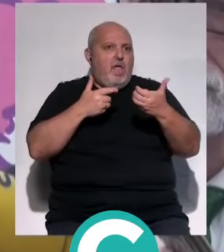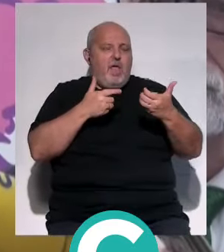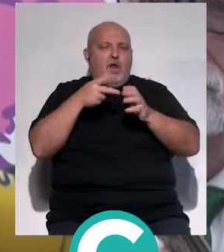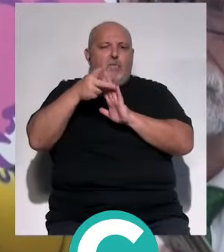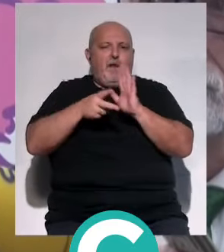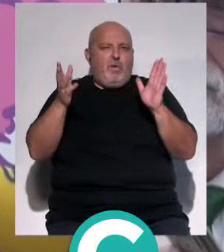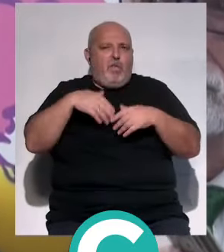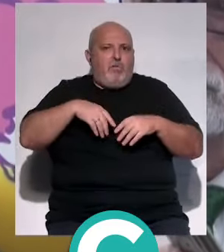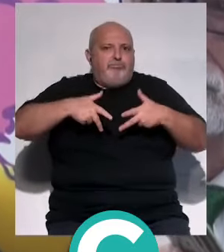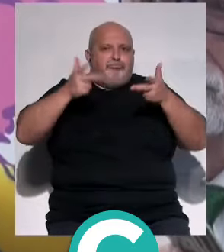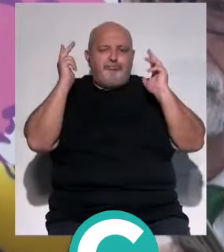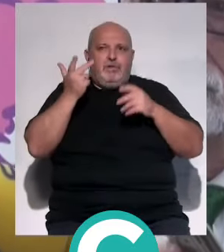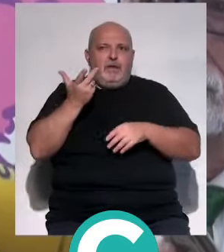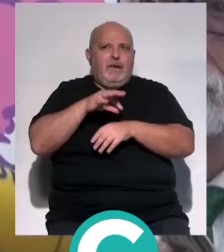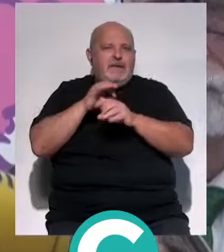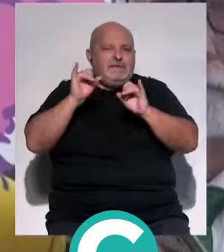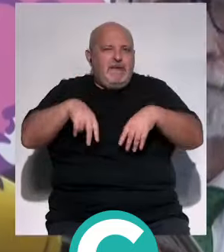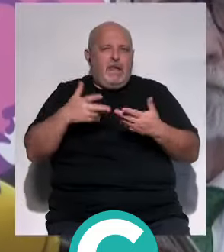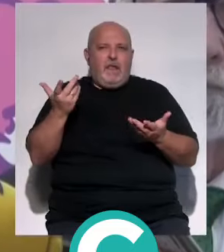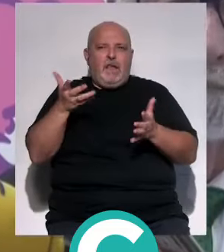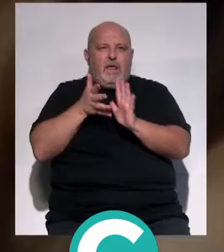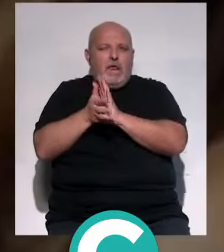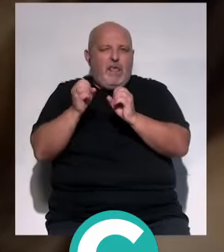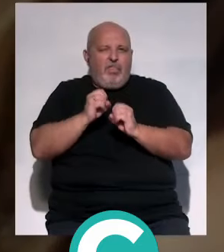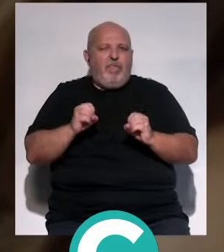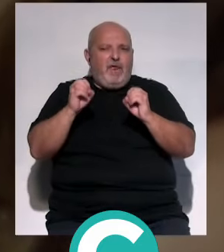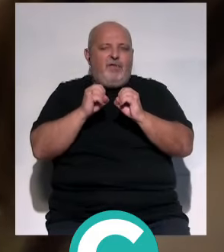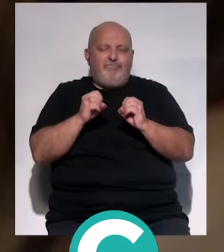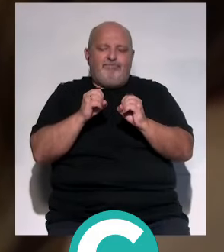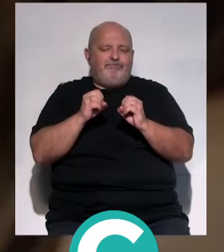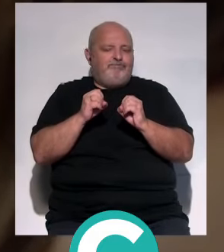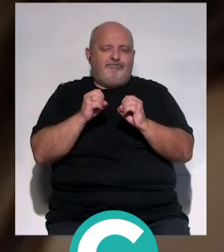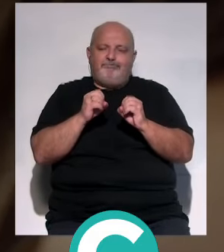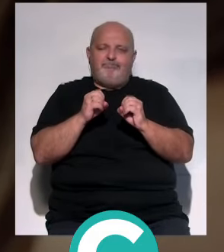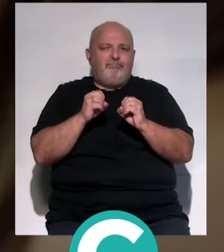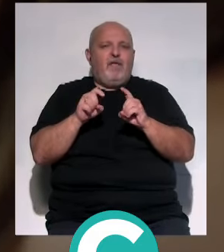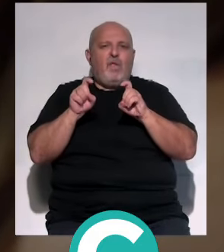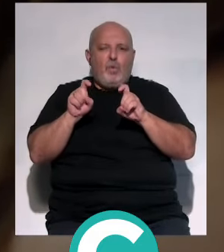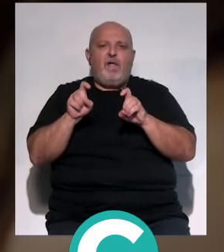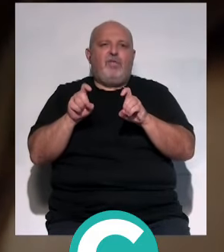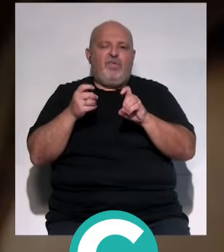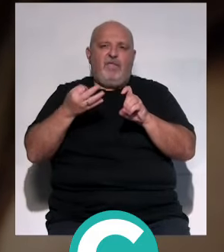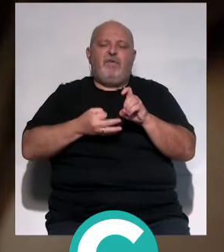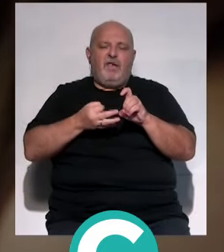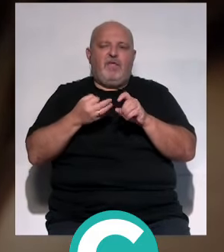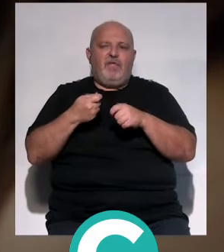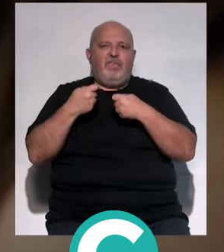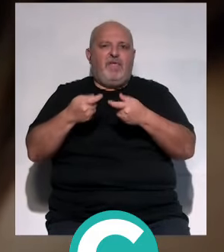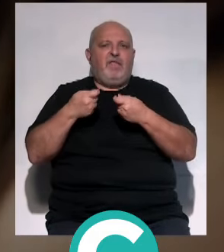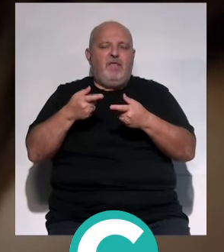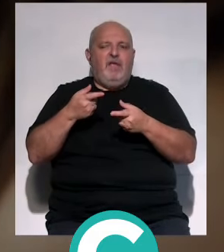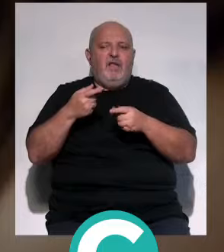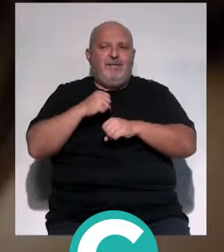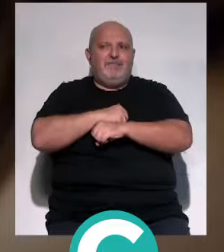norma, sin ninguna guía de cómo orientarse en ese mundo. Es imprescindible que la educación contribuya a